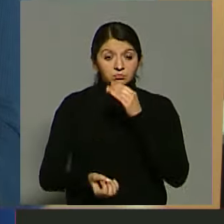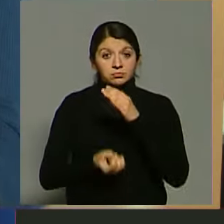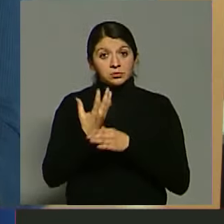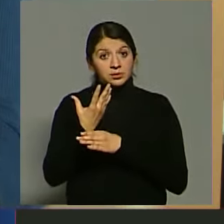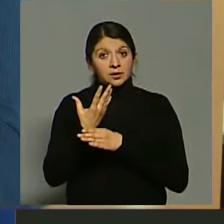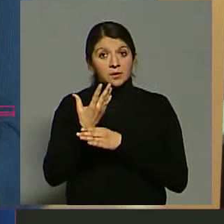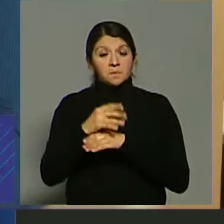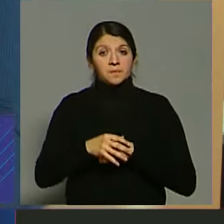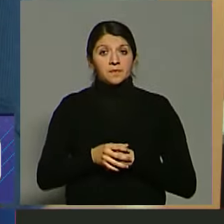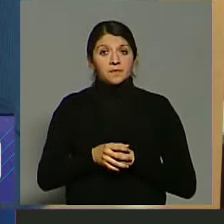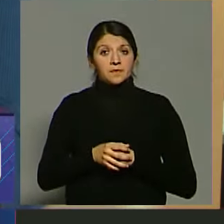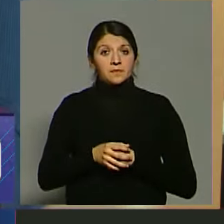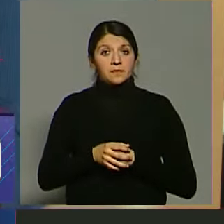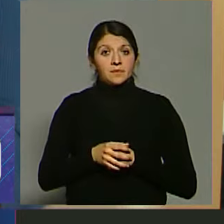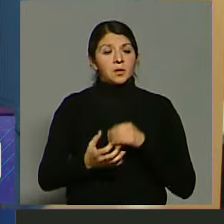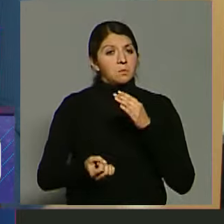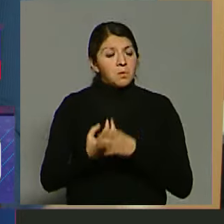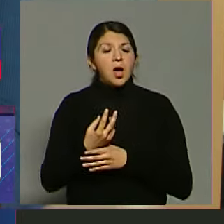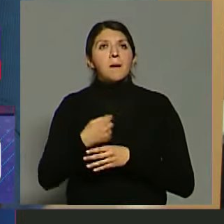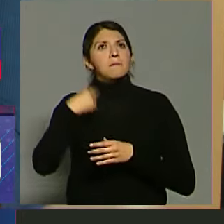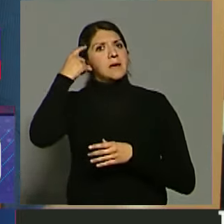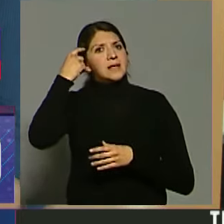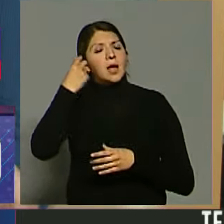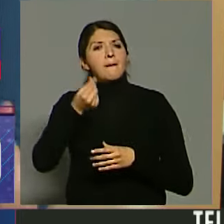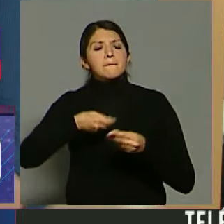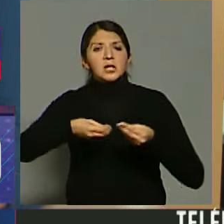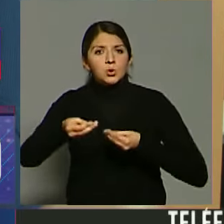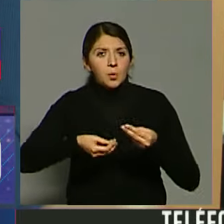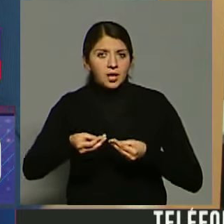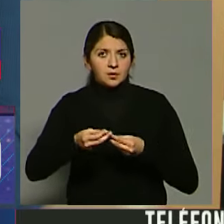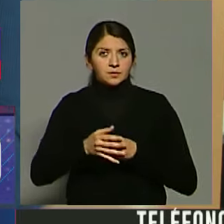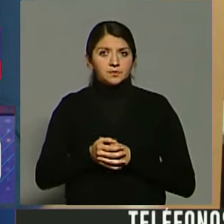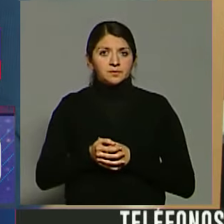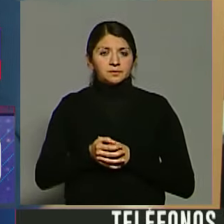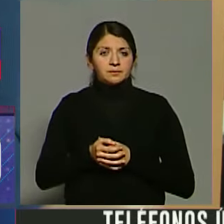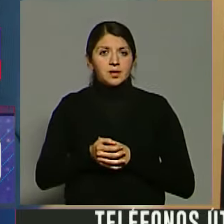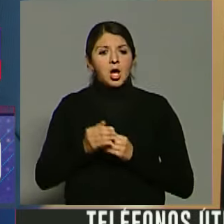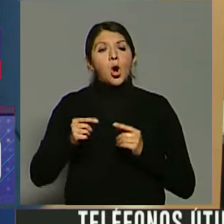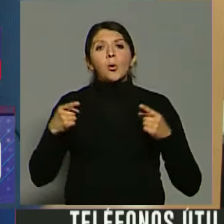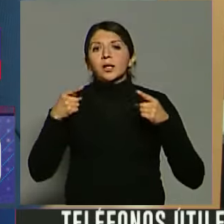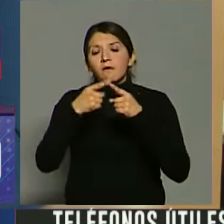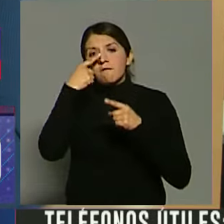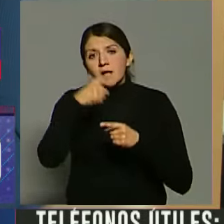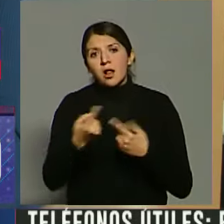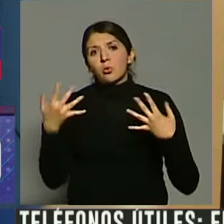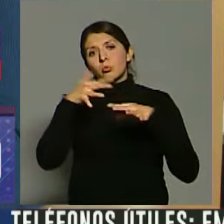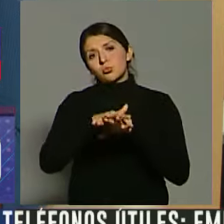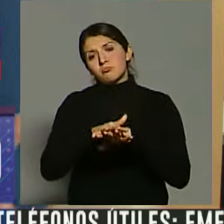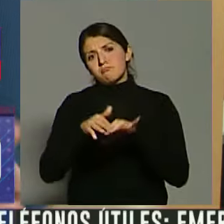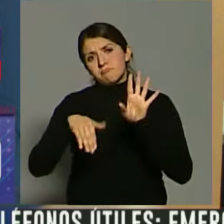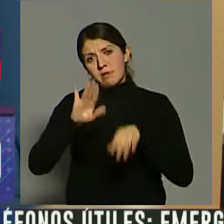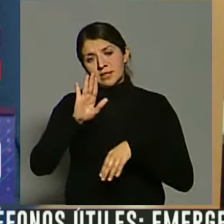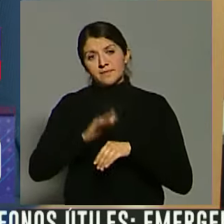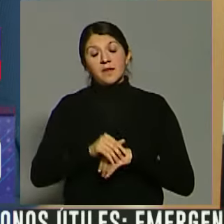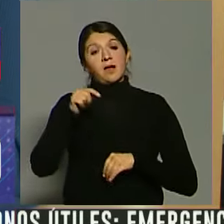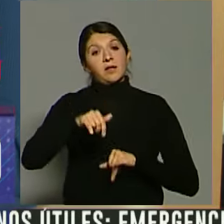de presupuestos para poder ser cada vez más inclusivos. Estas fueron